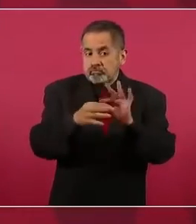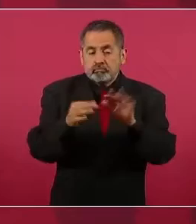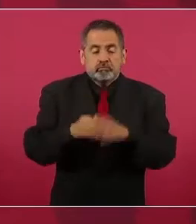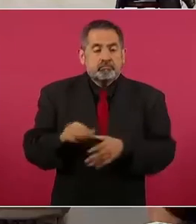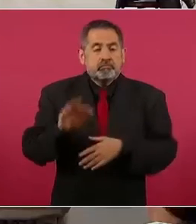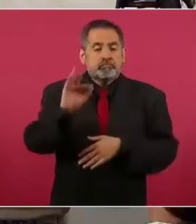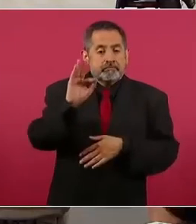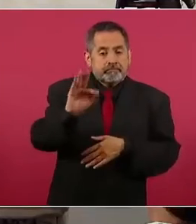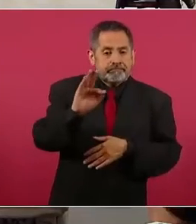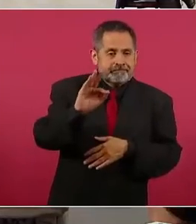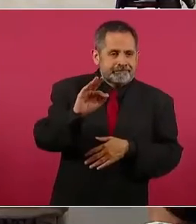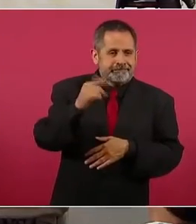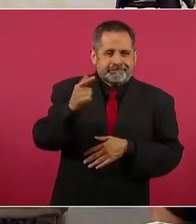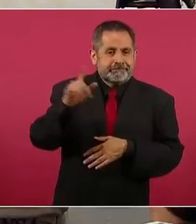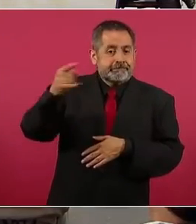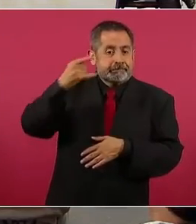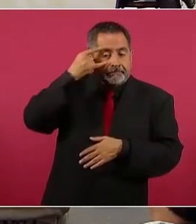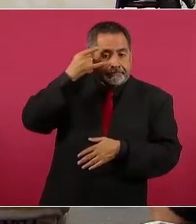Fiscalía de Campeche.